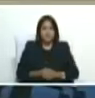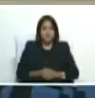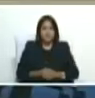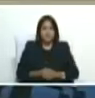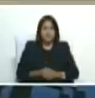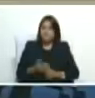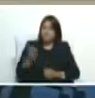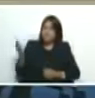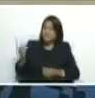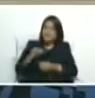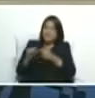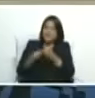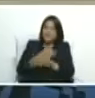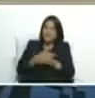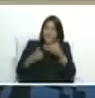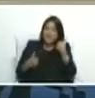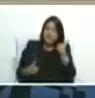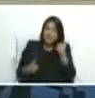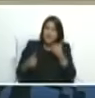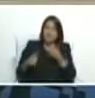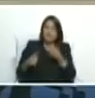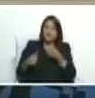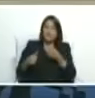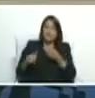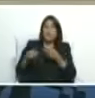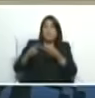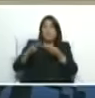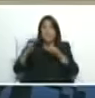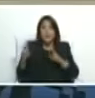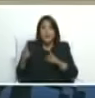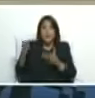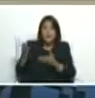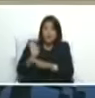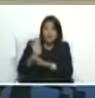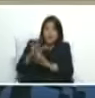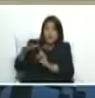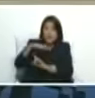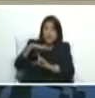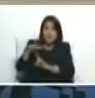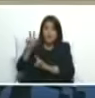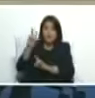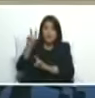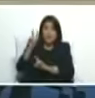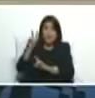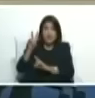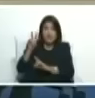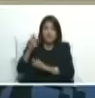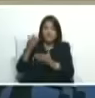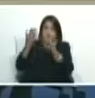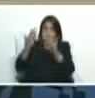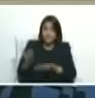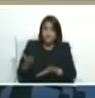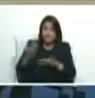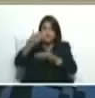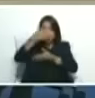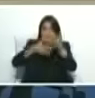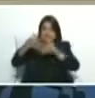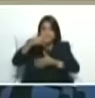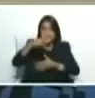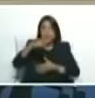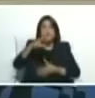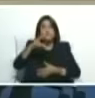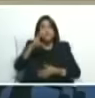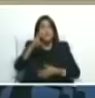el Vicepresidente de Soberanía Nacional, Ministro de Defensa, General en Jefe Vladimir Padrino López,